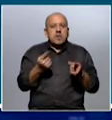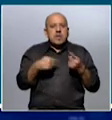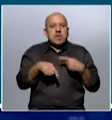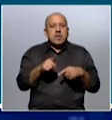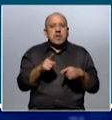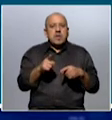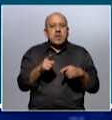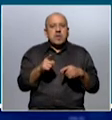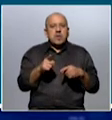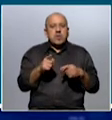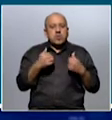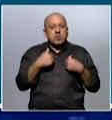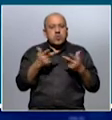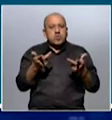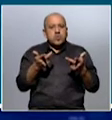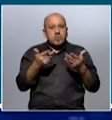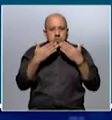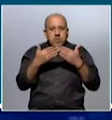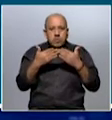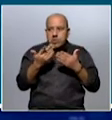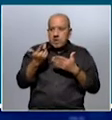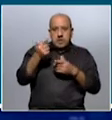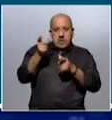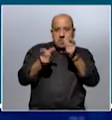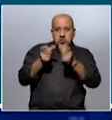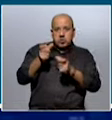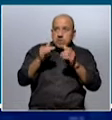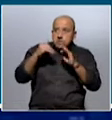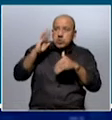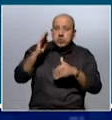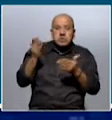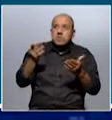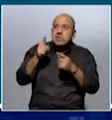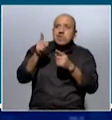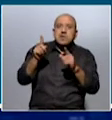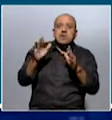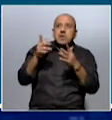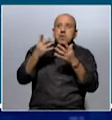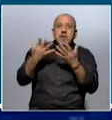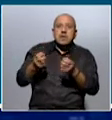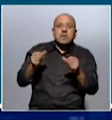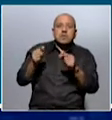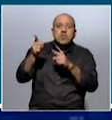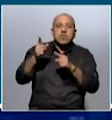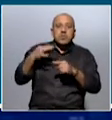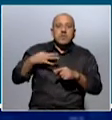recomendación sería que le pregunten a las propias personas mayores qué es lo que quieren hacer con su vida.